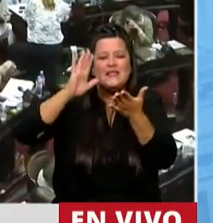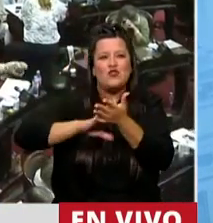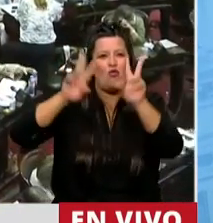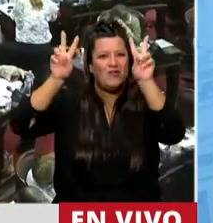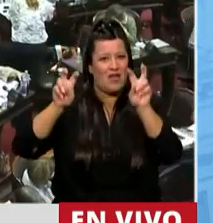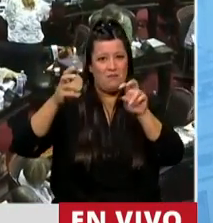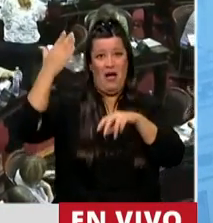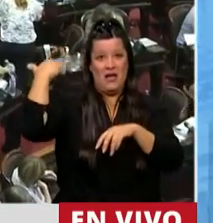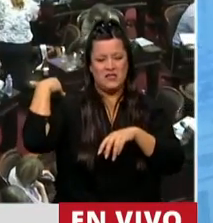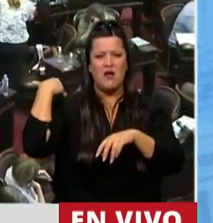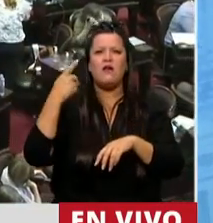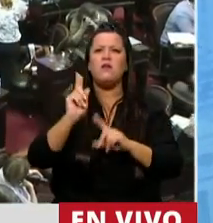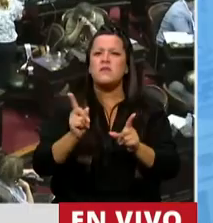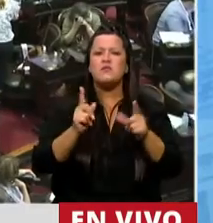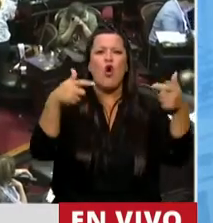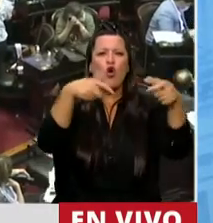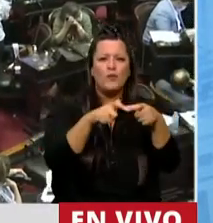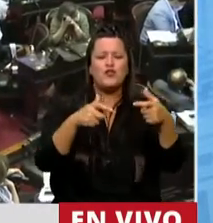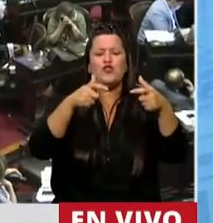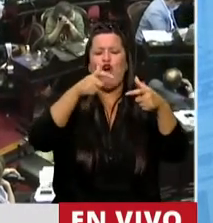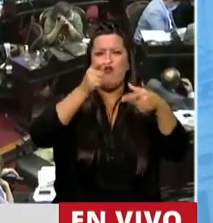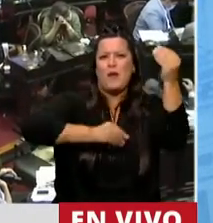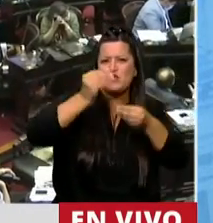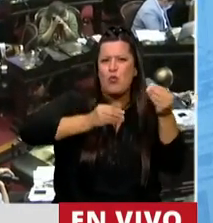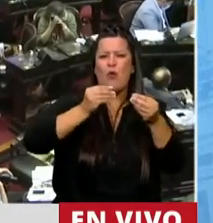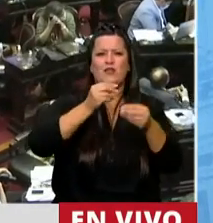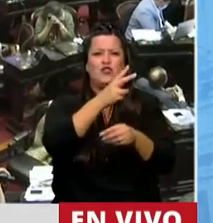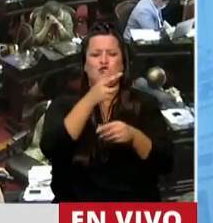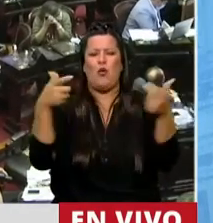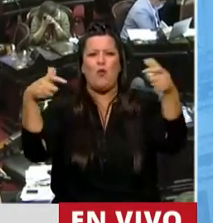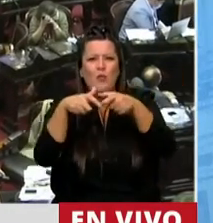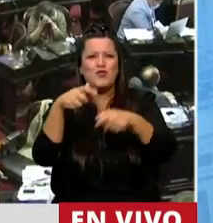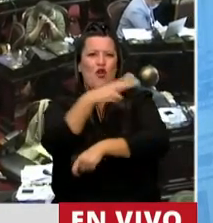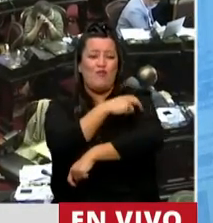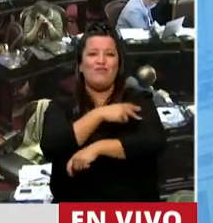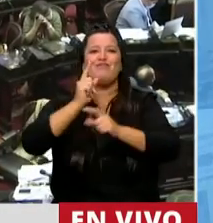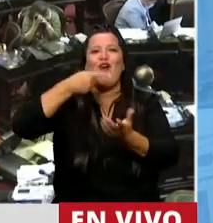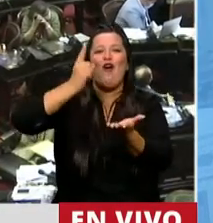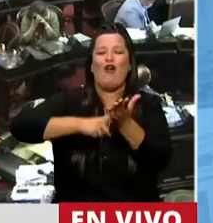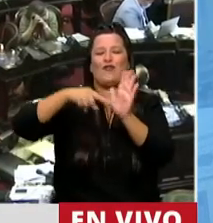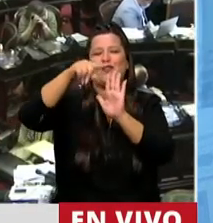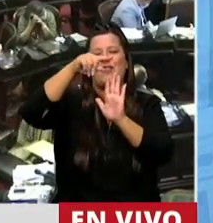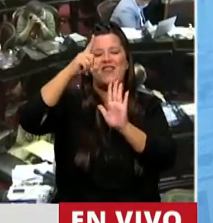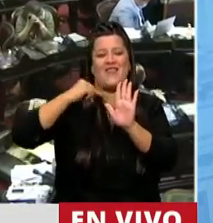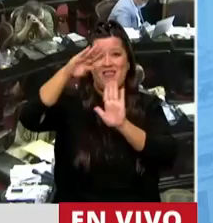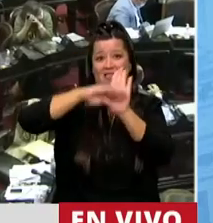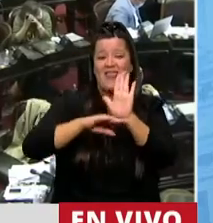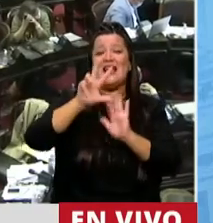en las comisiones de Presupuesto y Defensa, llegando a una orden del día, la 357,